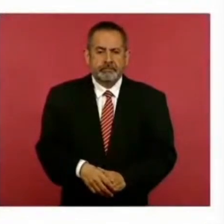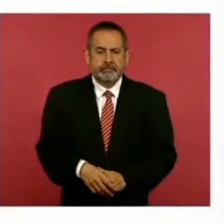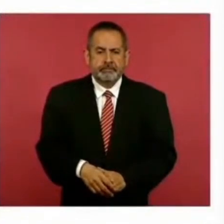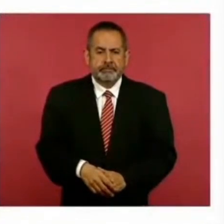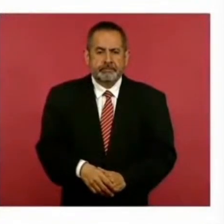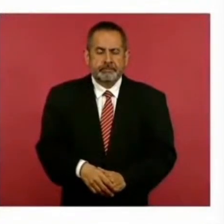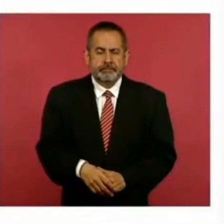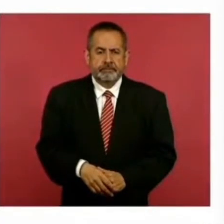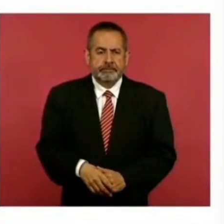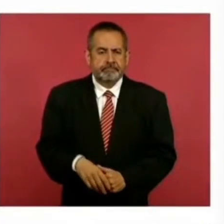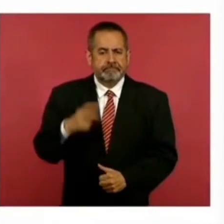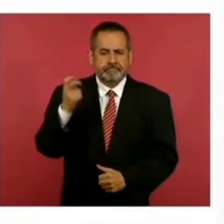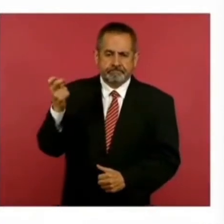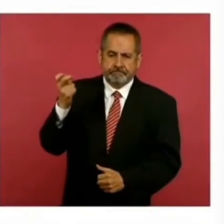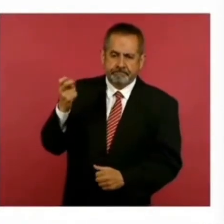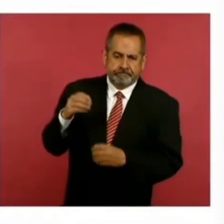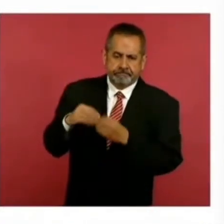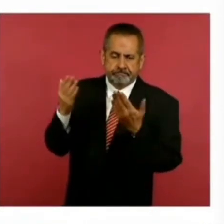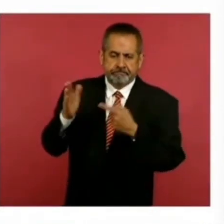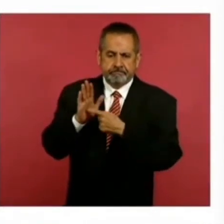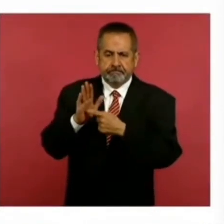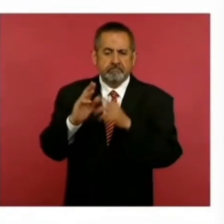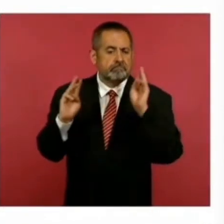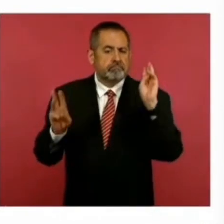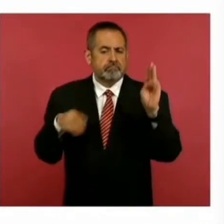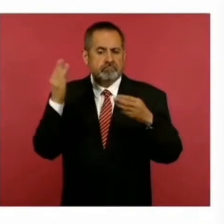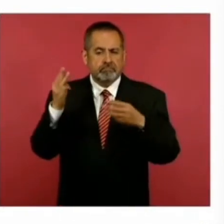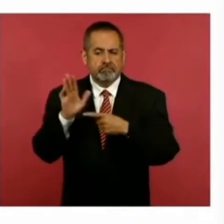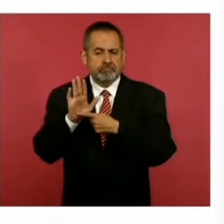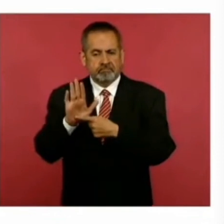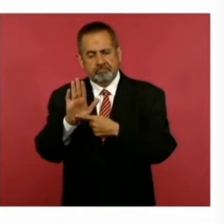y así están las cosas en el mundo